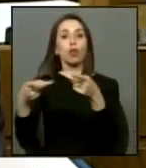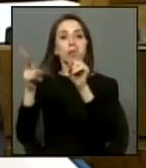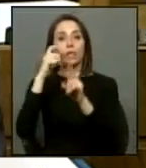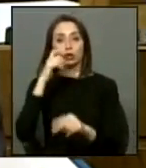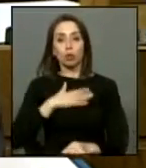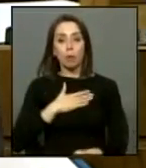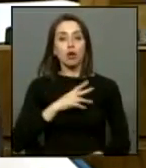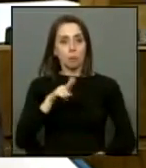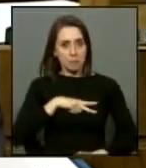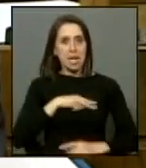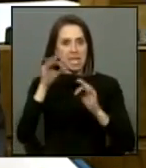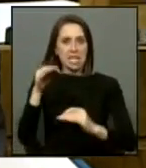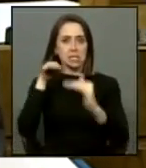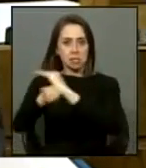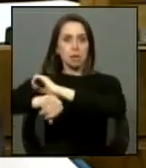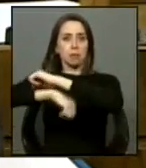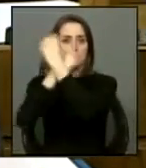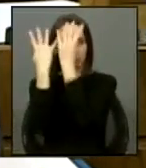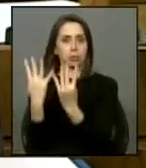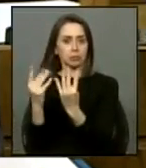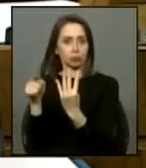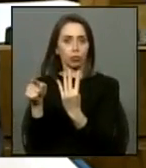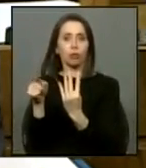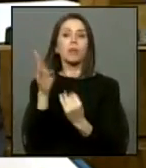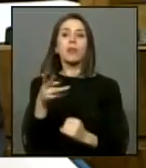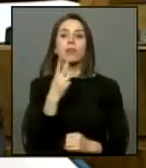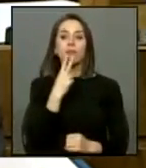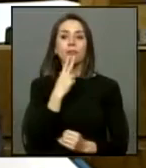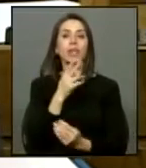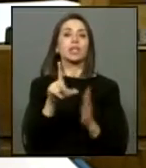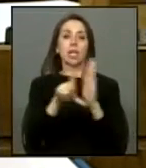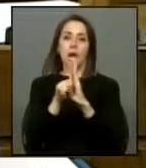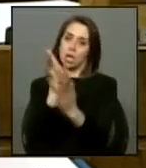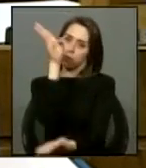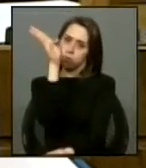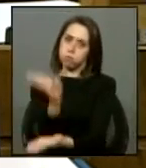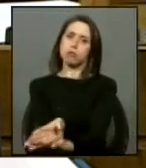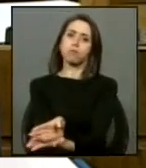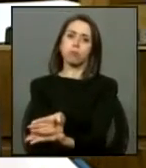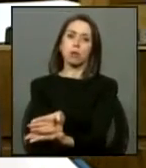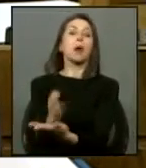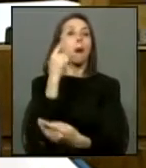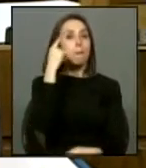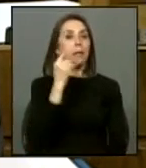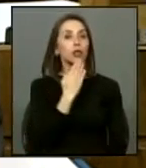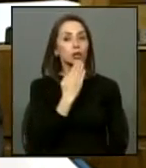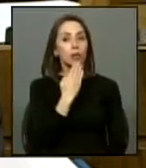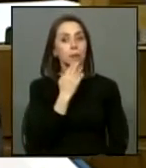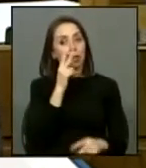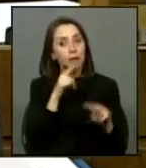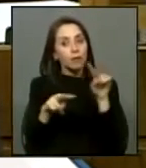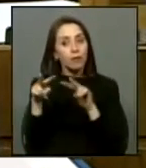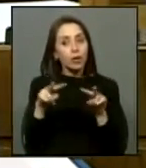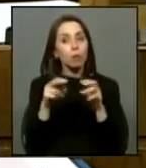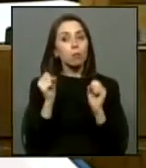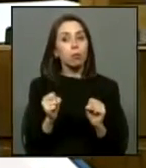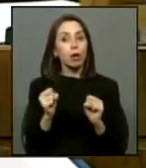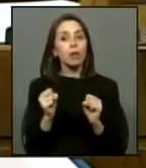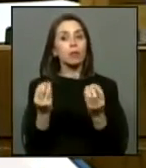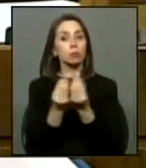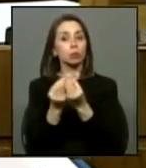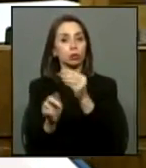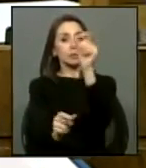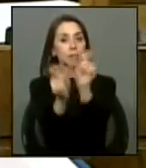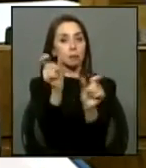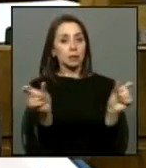se lo merecen y tienen que vivir el rigor de la ley pero también si uno analiza pueden haber muchos de ellos